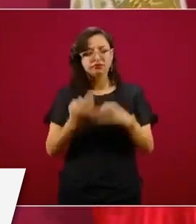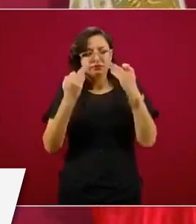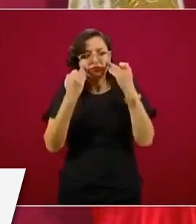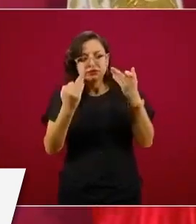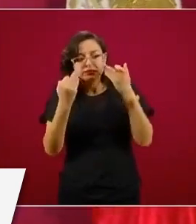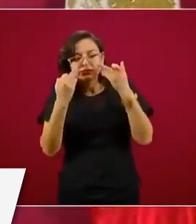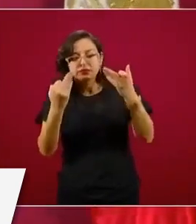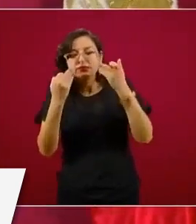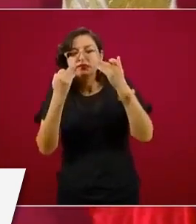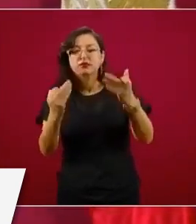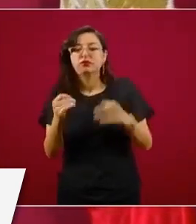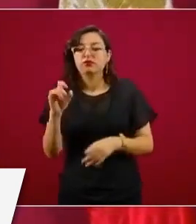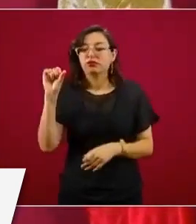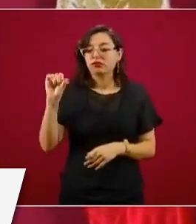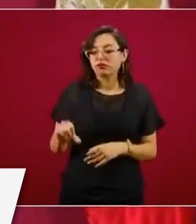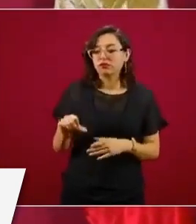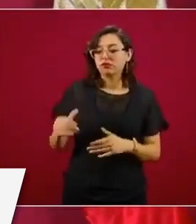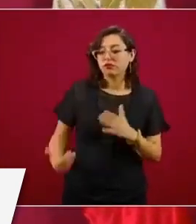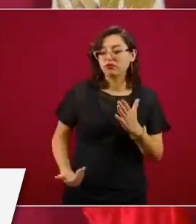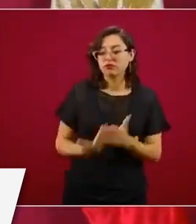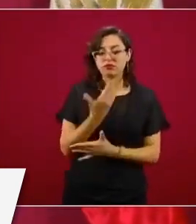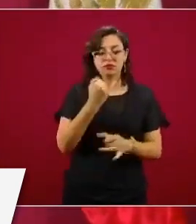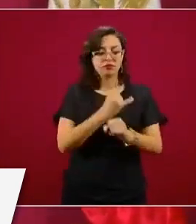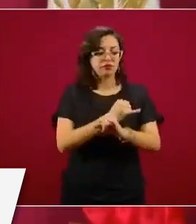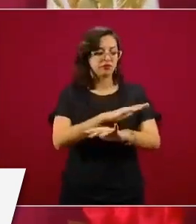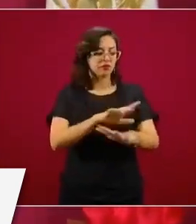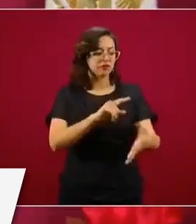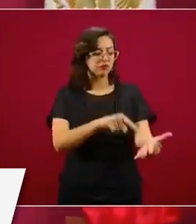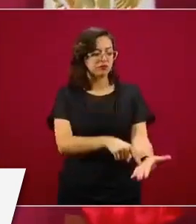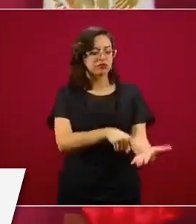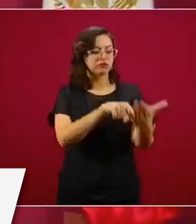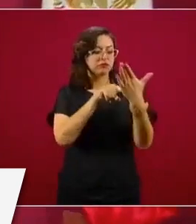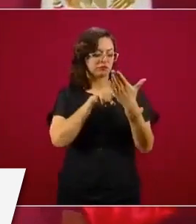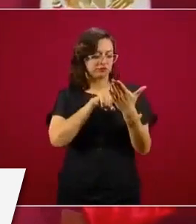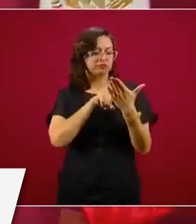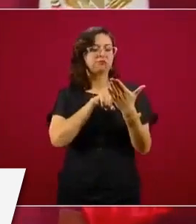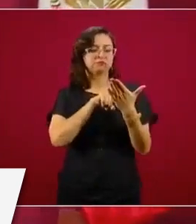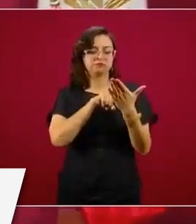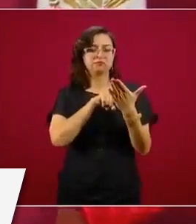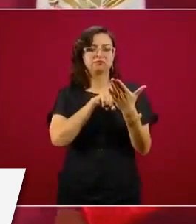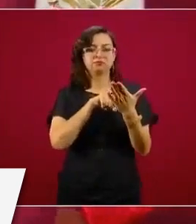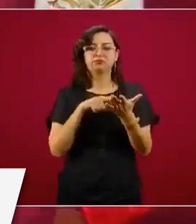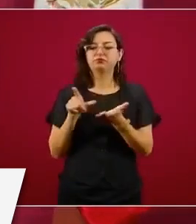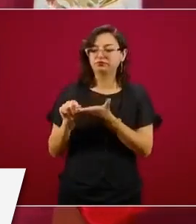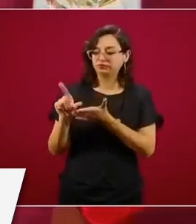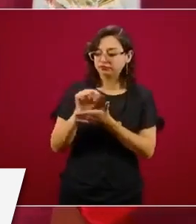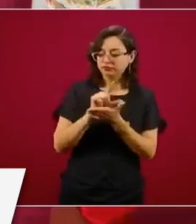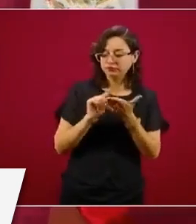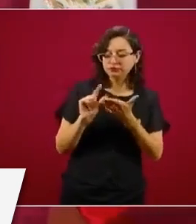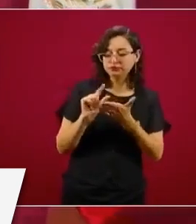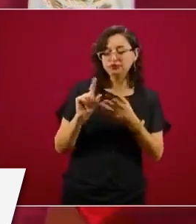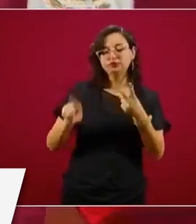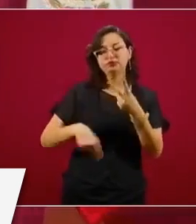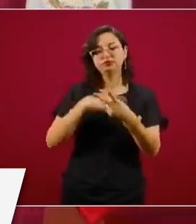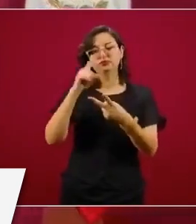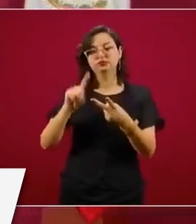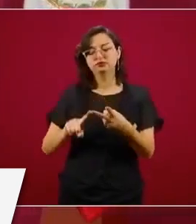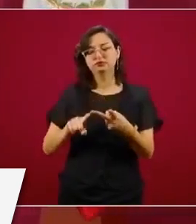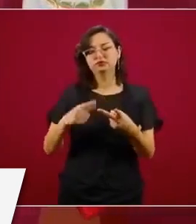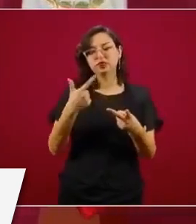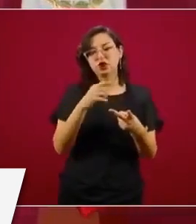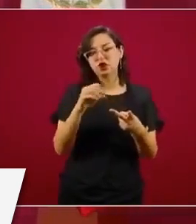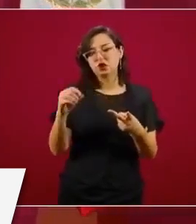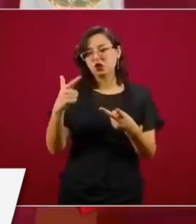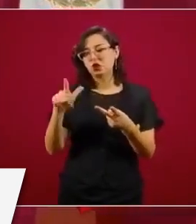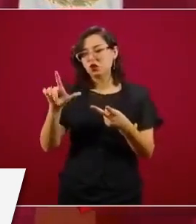hoy en la mañana nos los presentaron, de Twitter y de Google, que